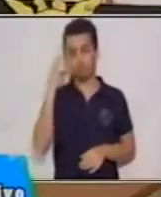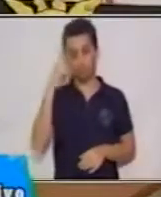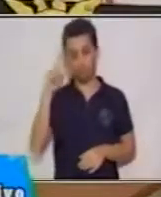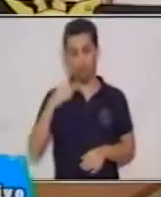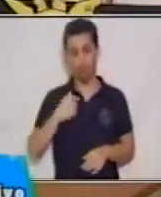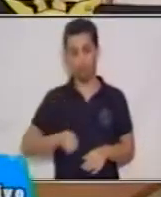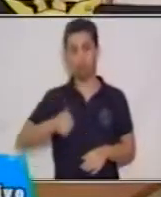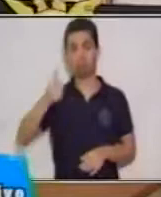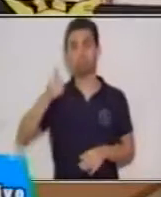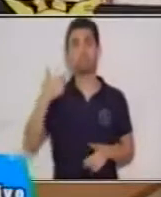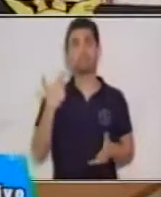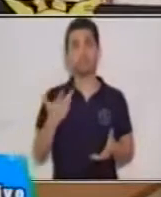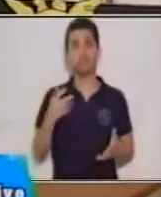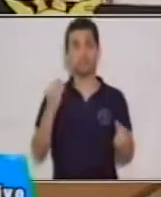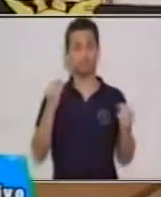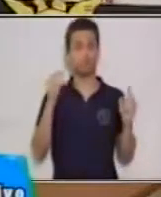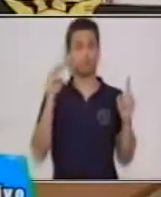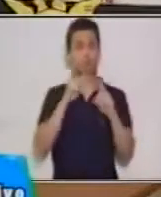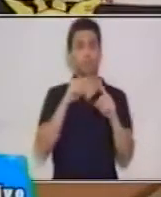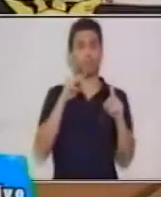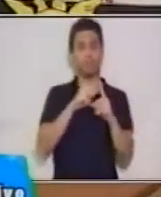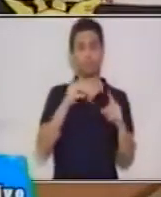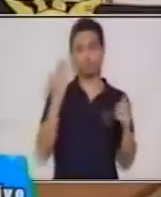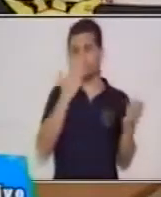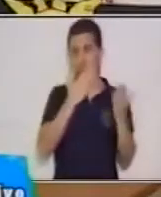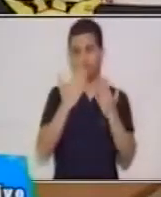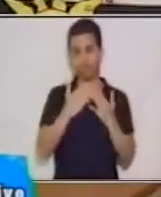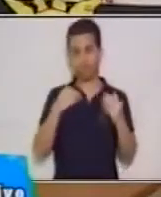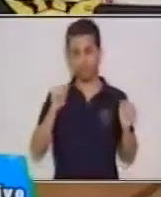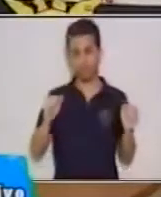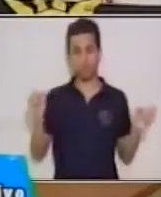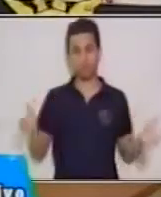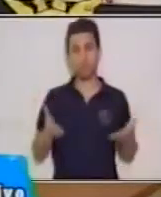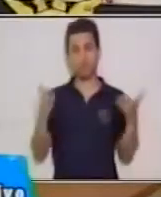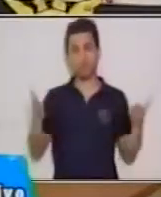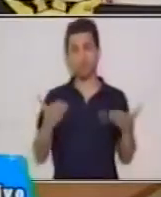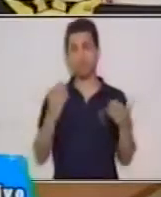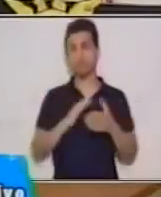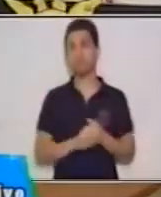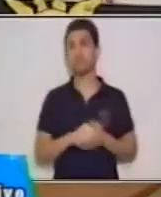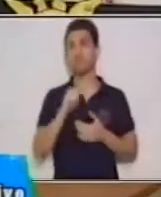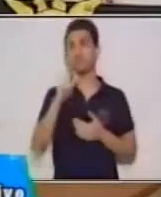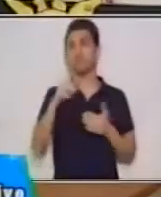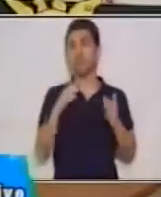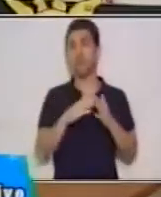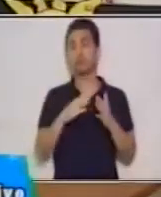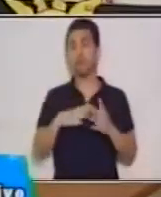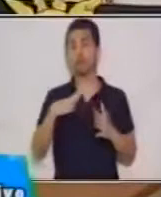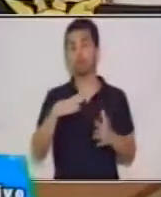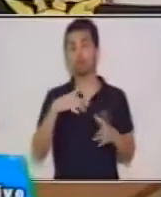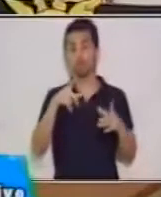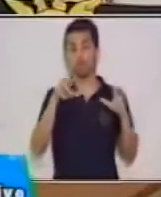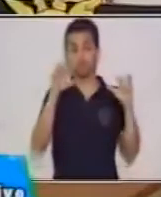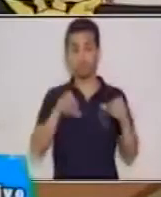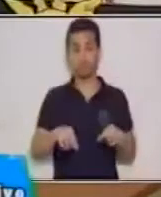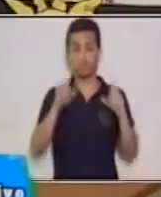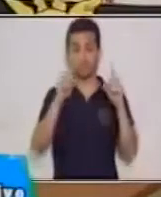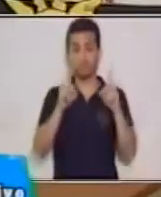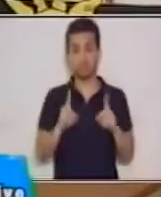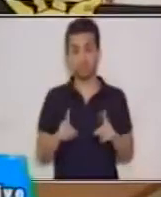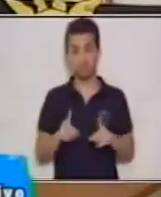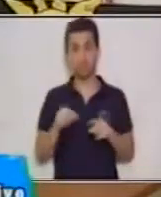estudio con motivación. Y bien, si en casa hay alguna persona con discapacidad,